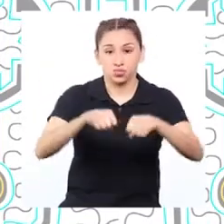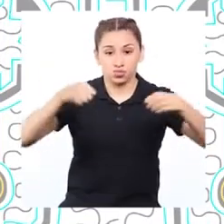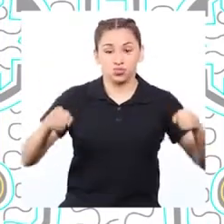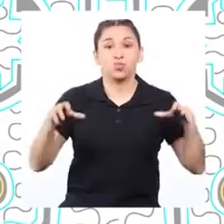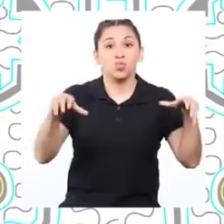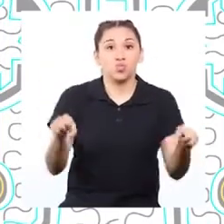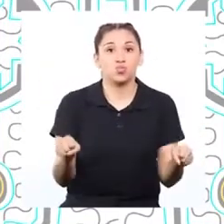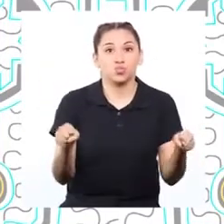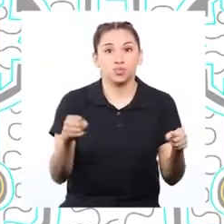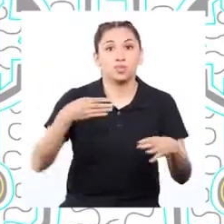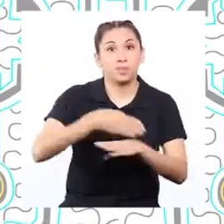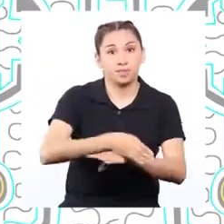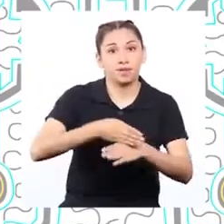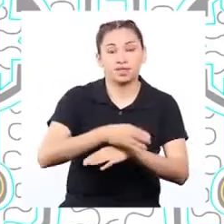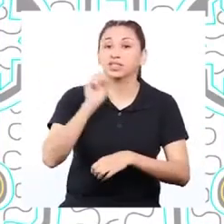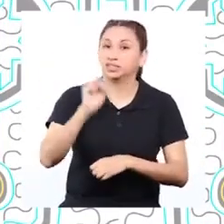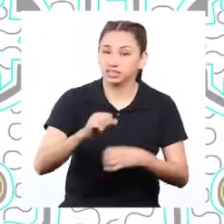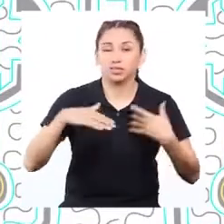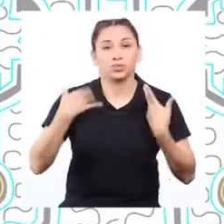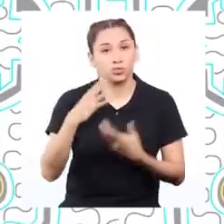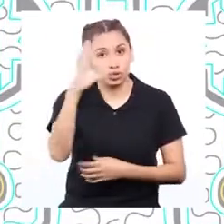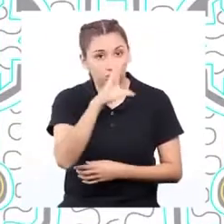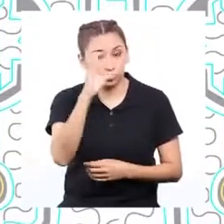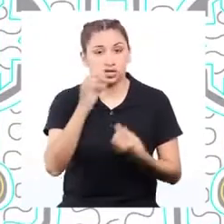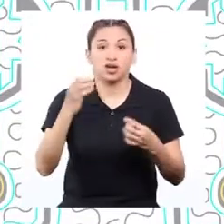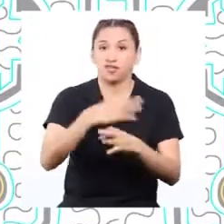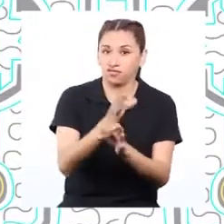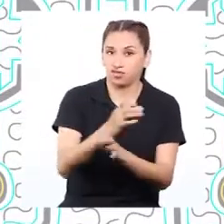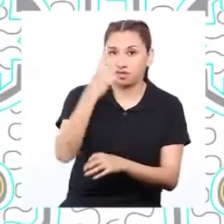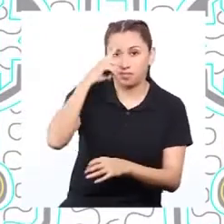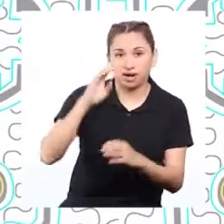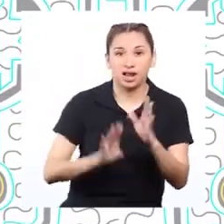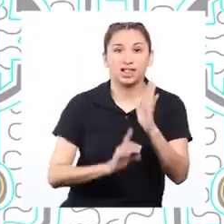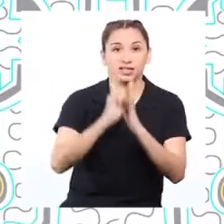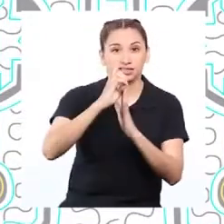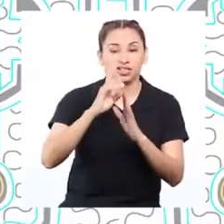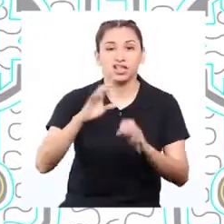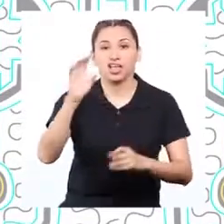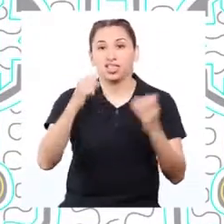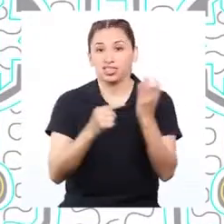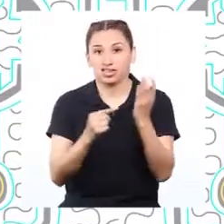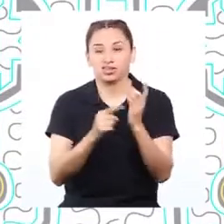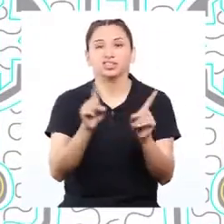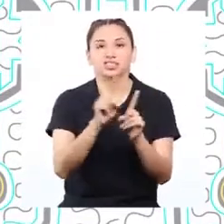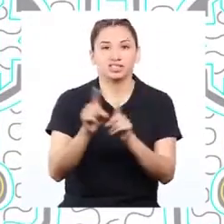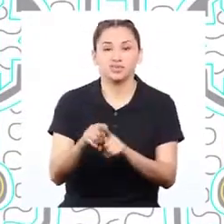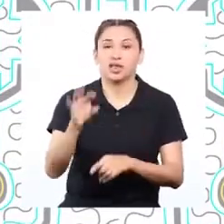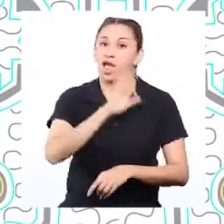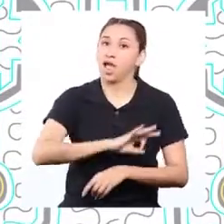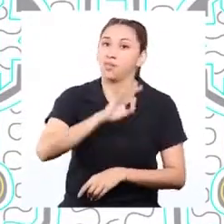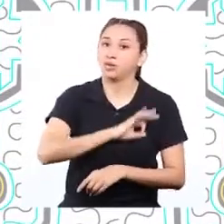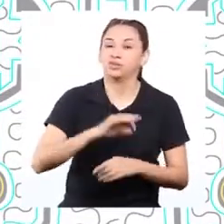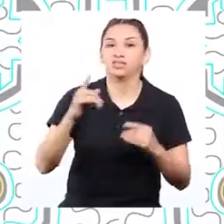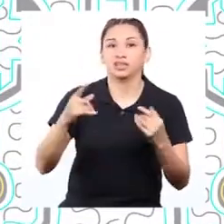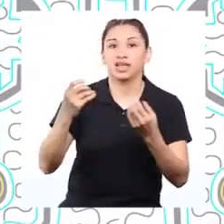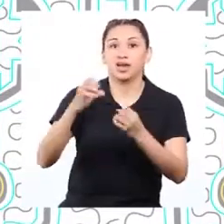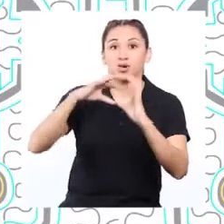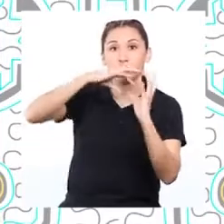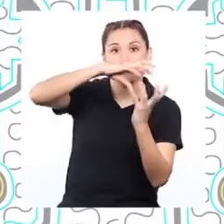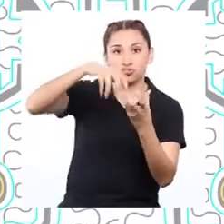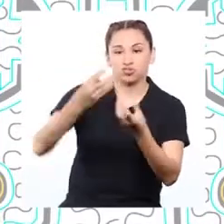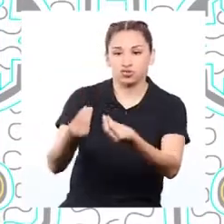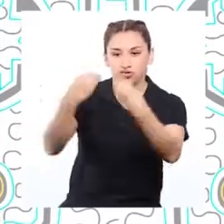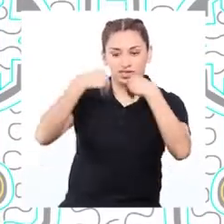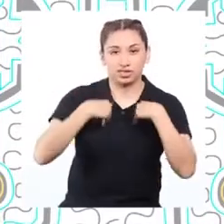unos nuevos. Sí. Podemos encontrar maneras de seguir desarrollando la tecnología y aprovechar lo que nuestro planeta nos da